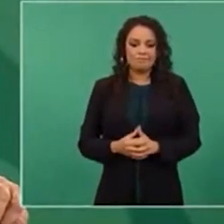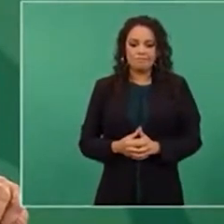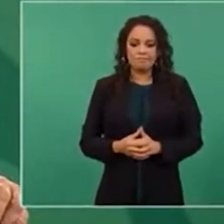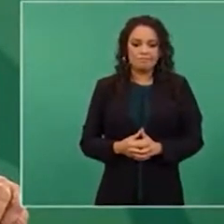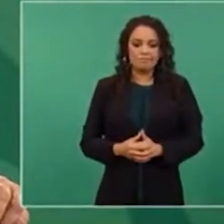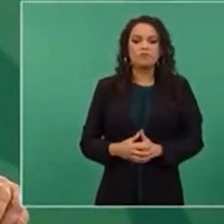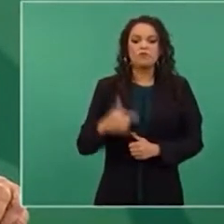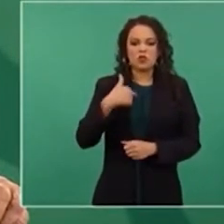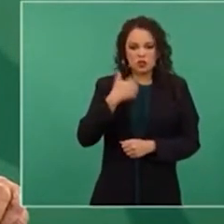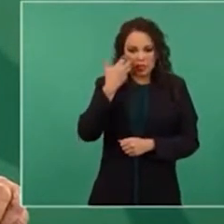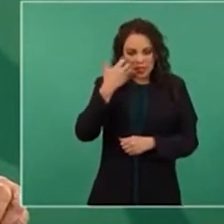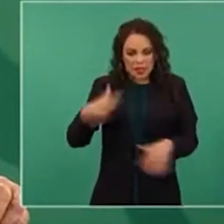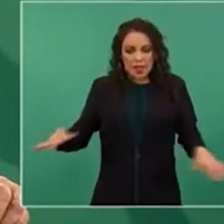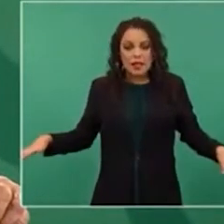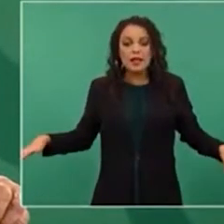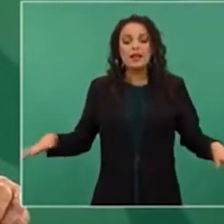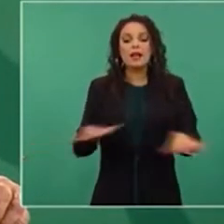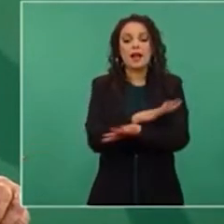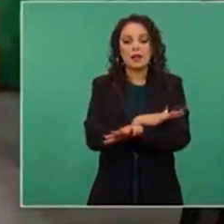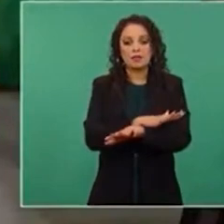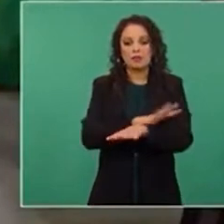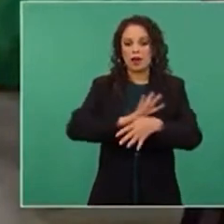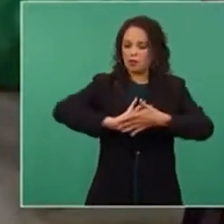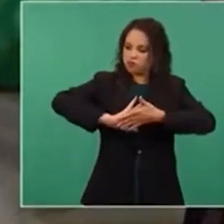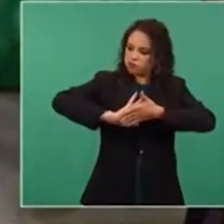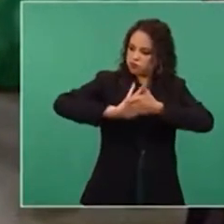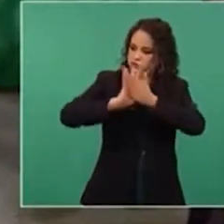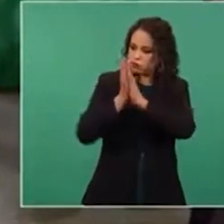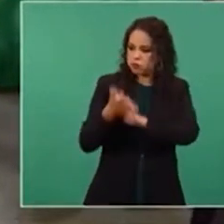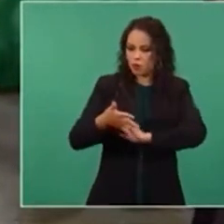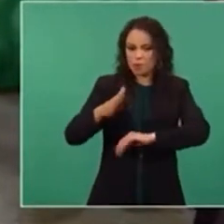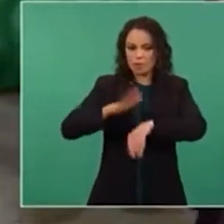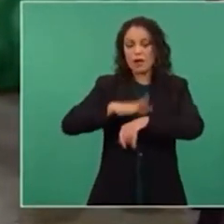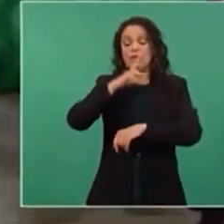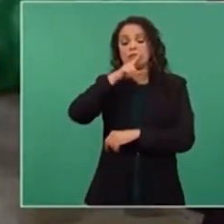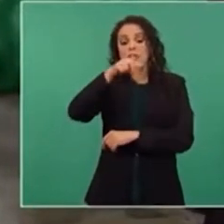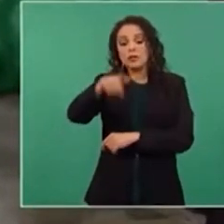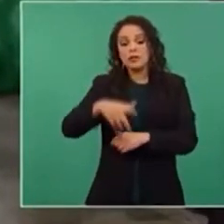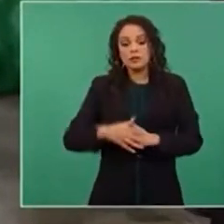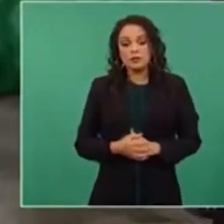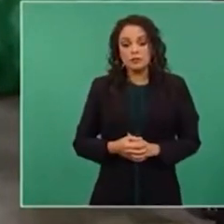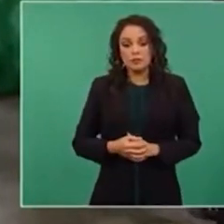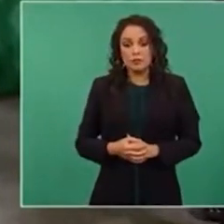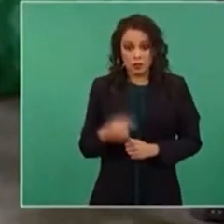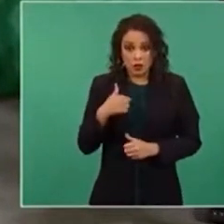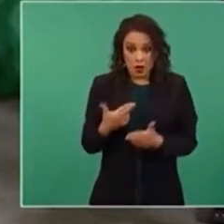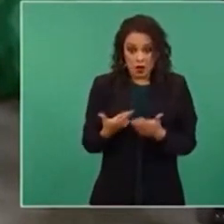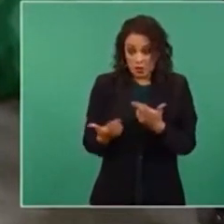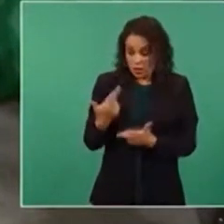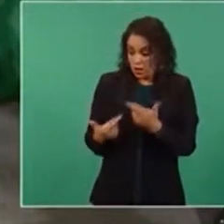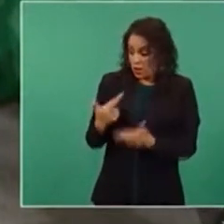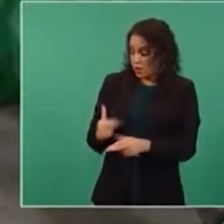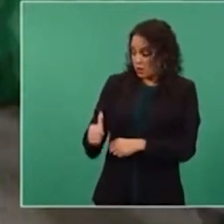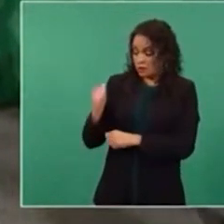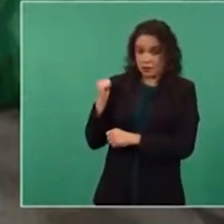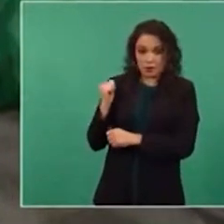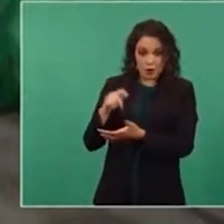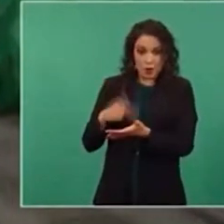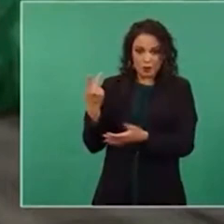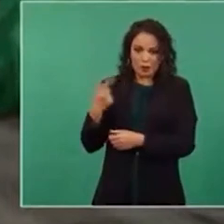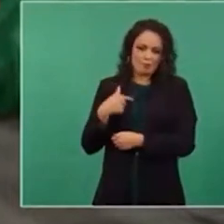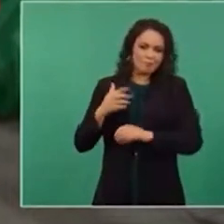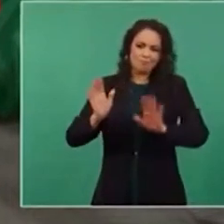a transformar y no vamos a dar ni un paso atrás. Y pacíficamente,